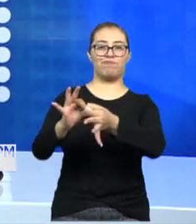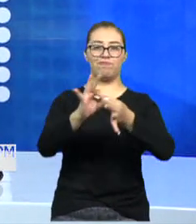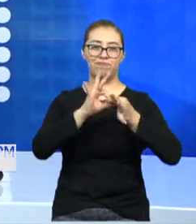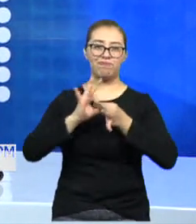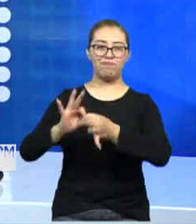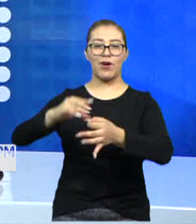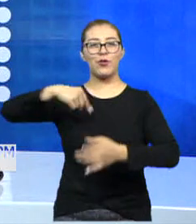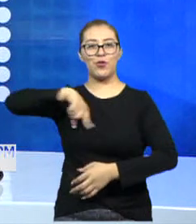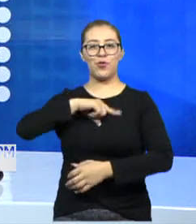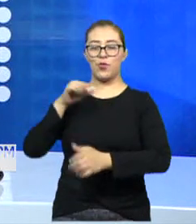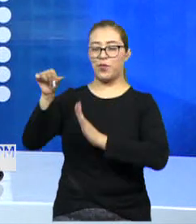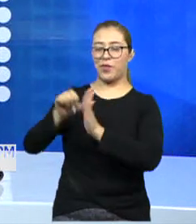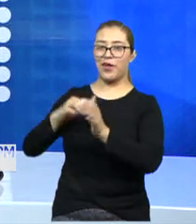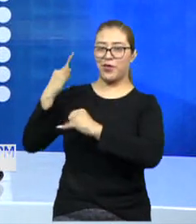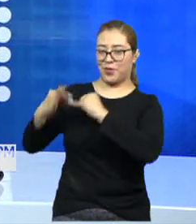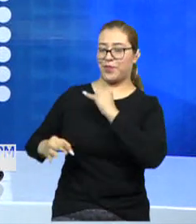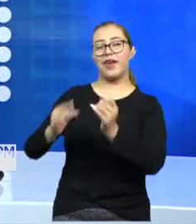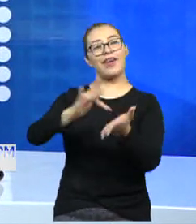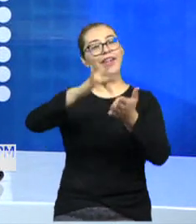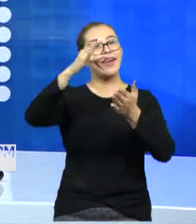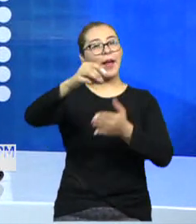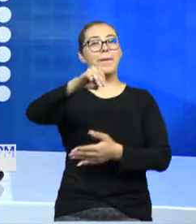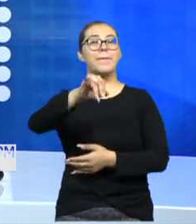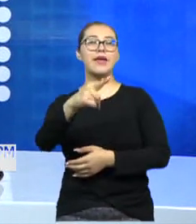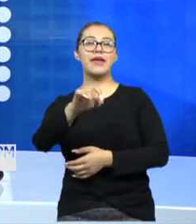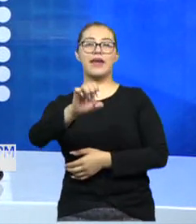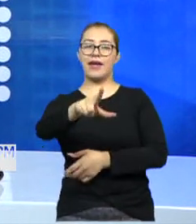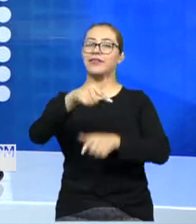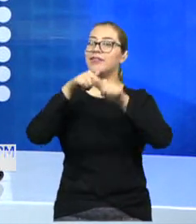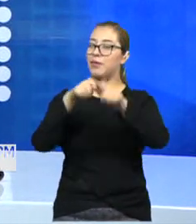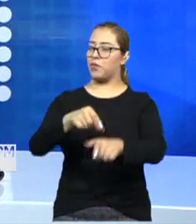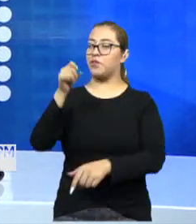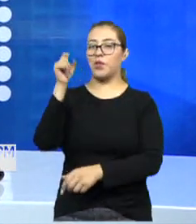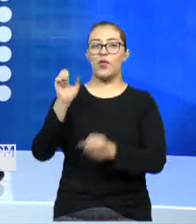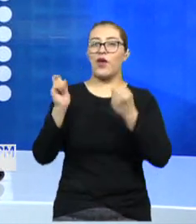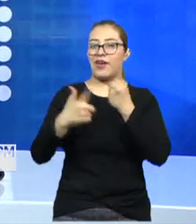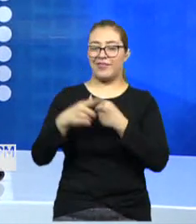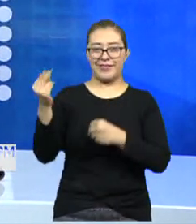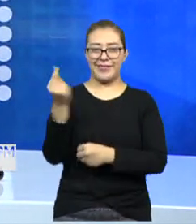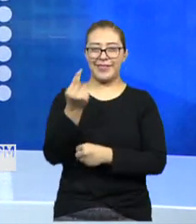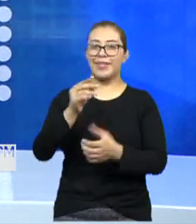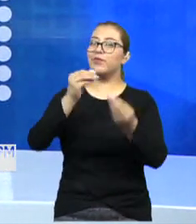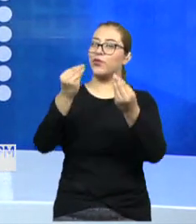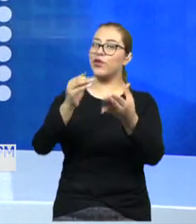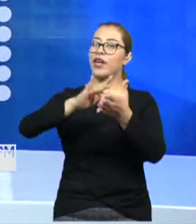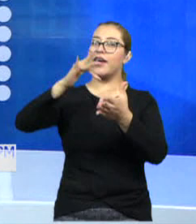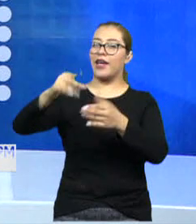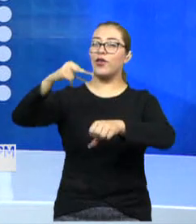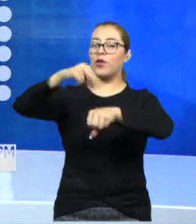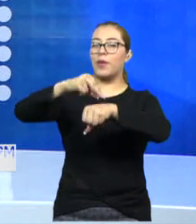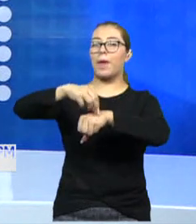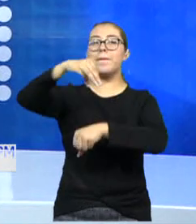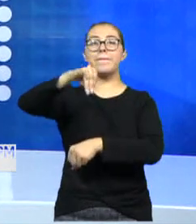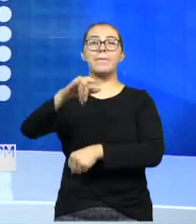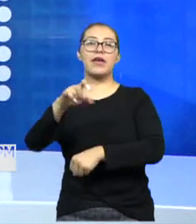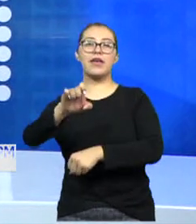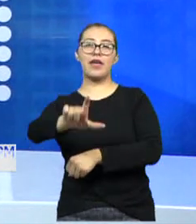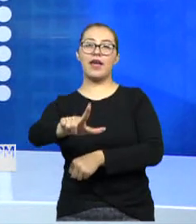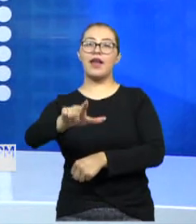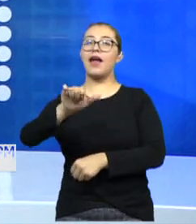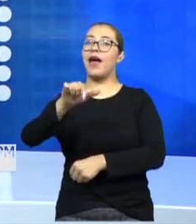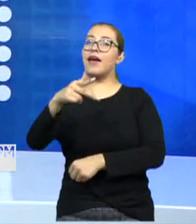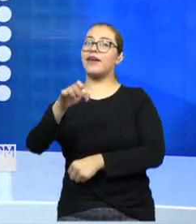caracterizado en los últimos meses. Te agradezco mucho, Miguel, y seguimos a la orden como siempre. Muchísimas gracias, doctor. El doctor Miguel Ángel Lutz-Steiner,